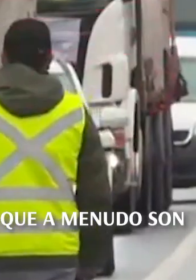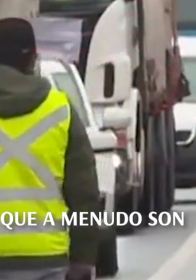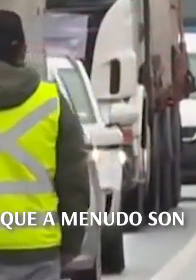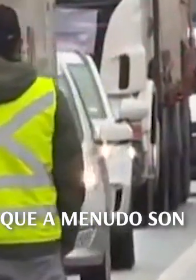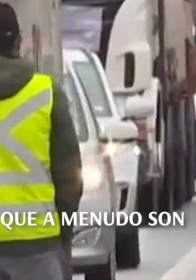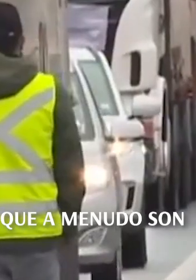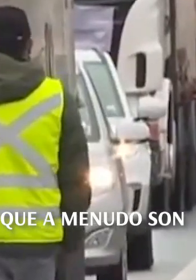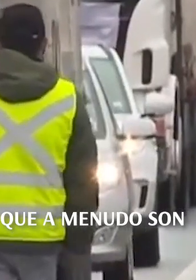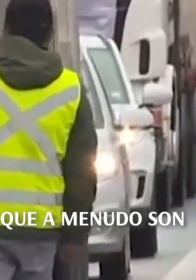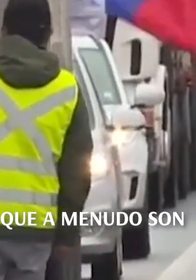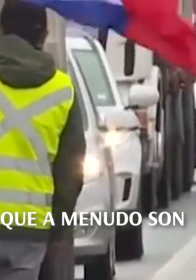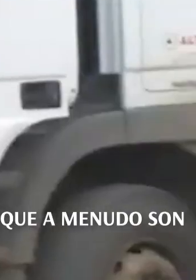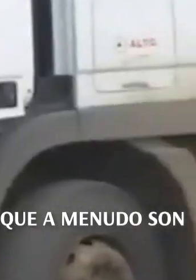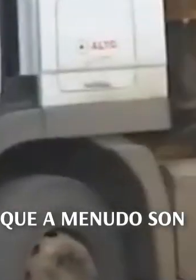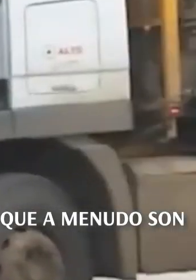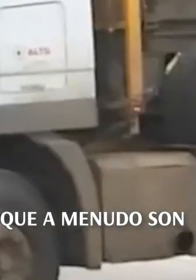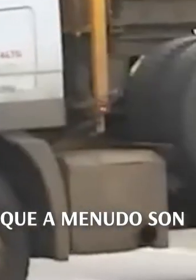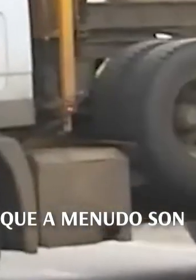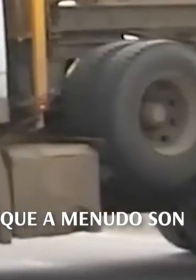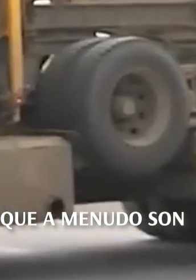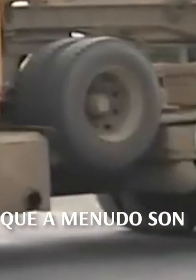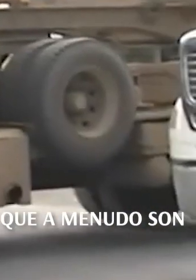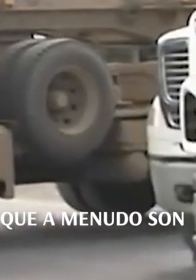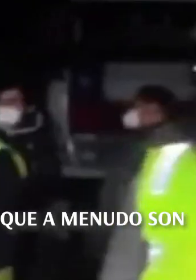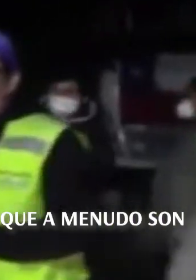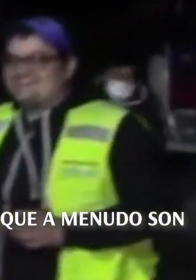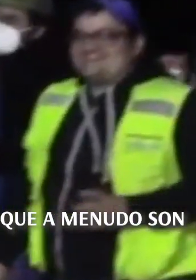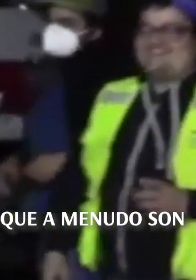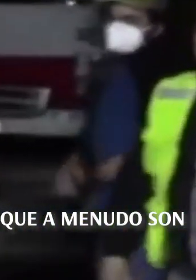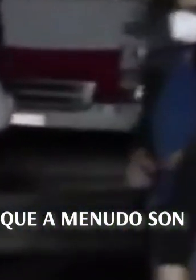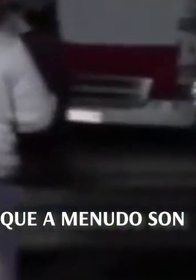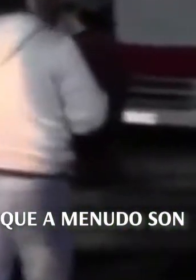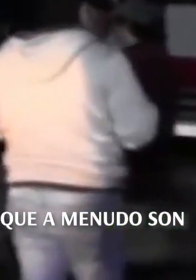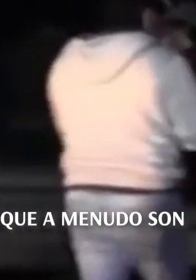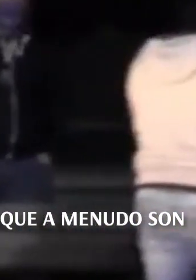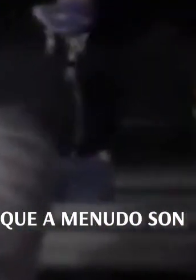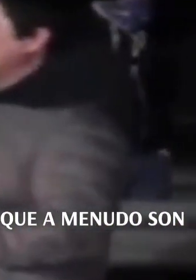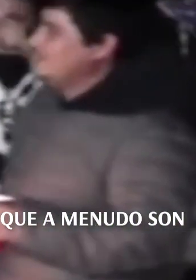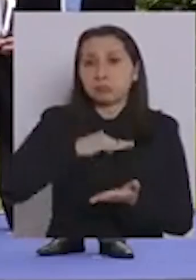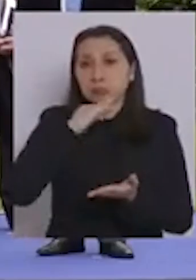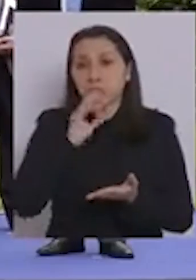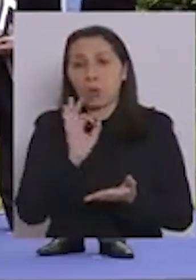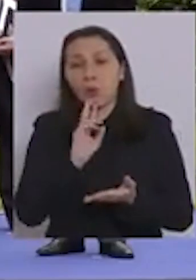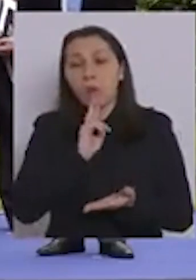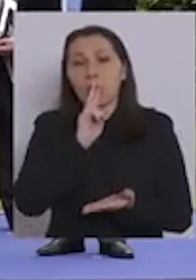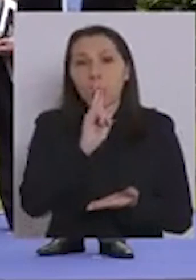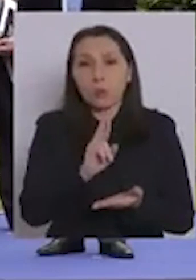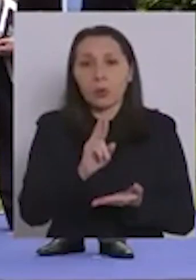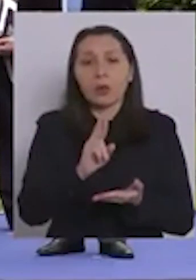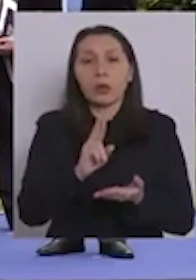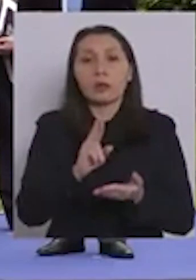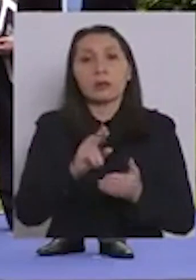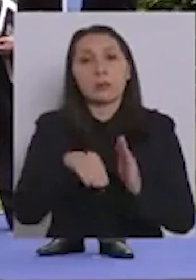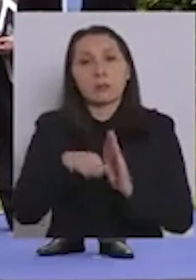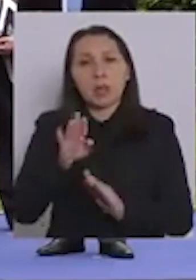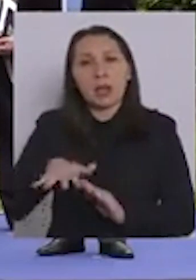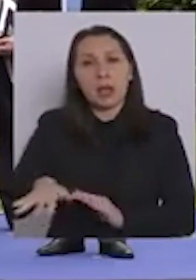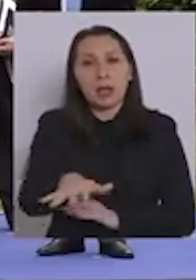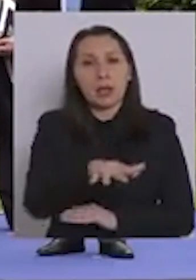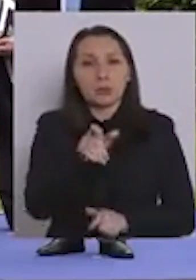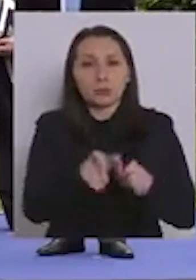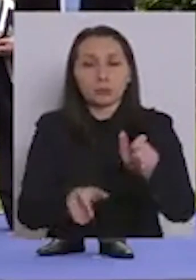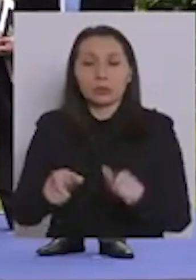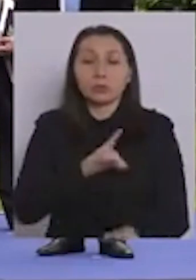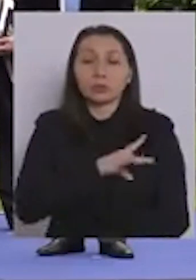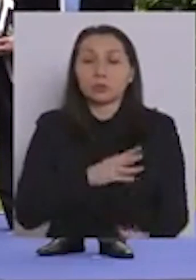que esto beneficie o satisfaga o responda a los alelos, a la gran mayoría de